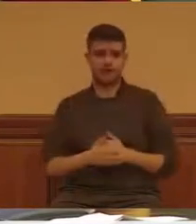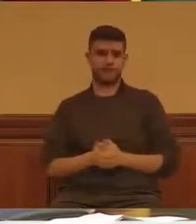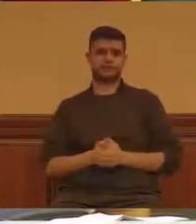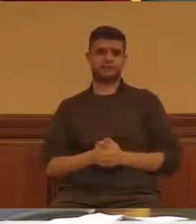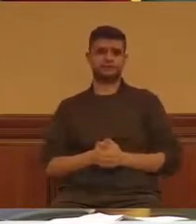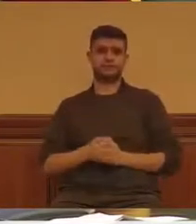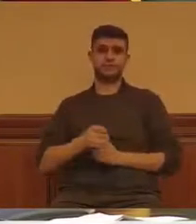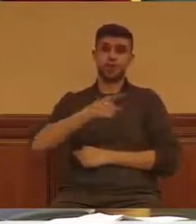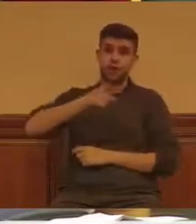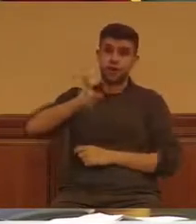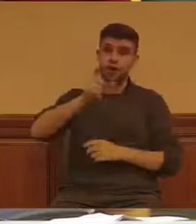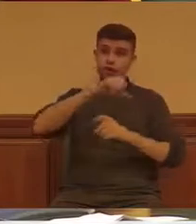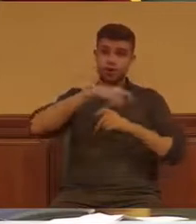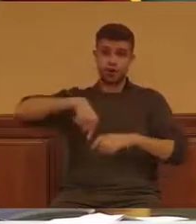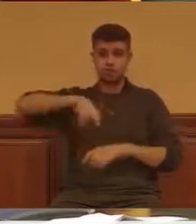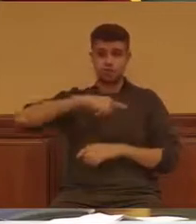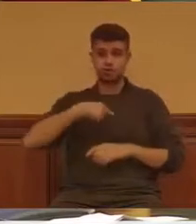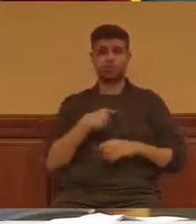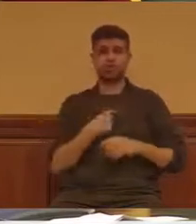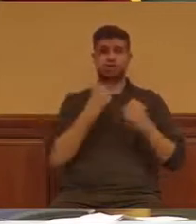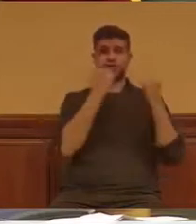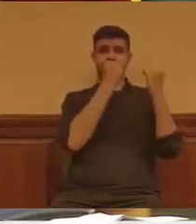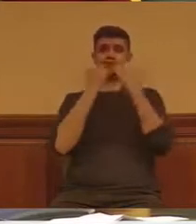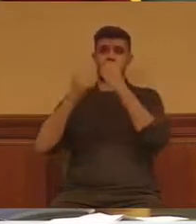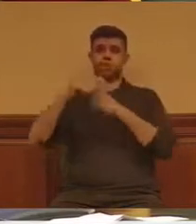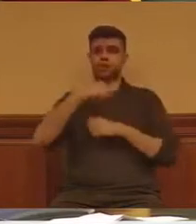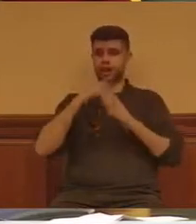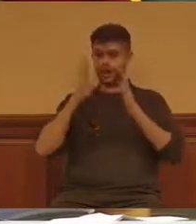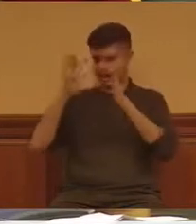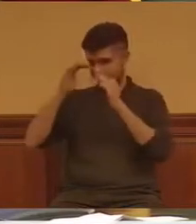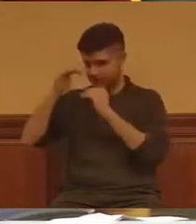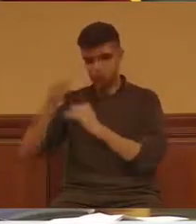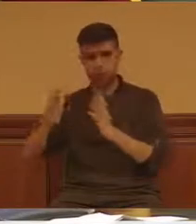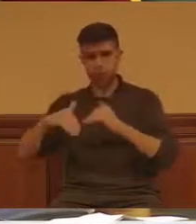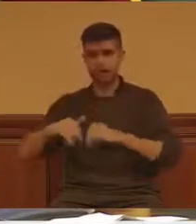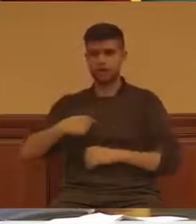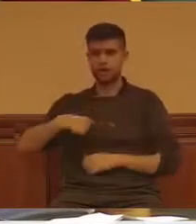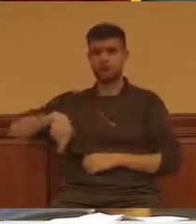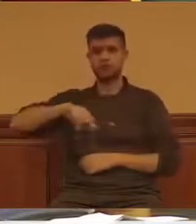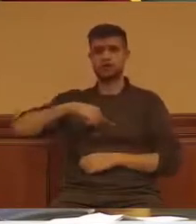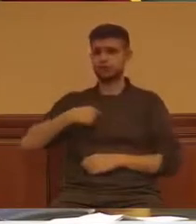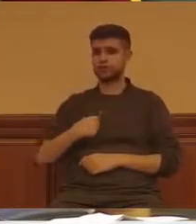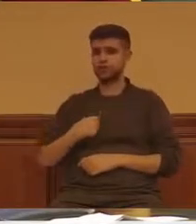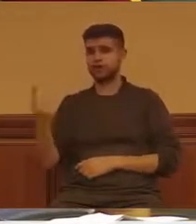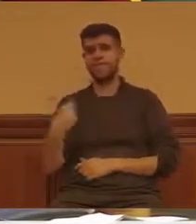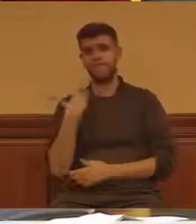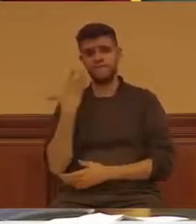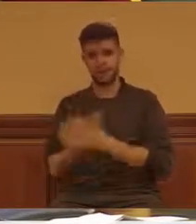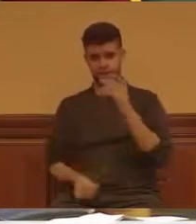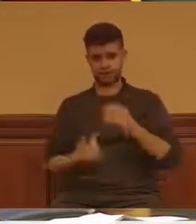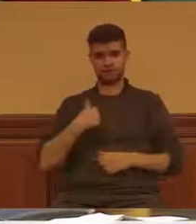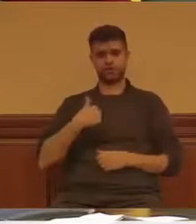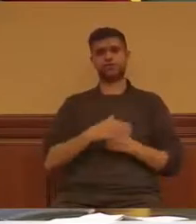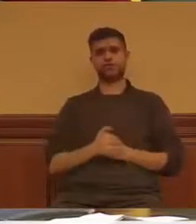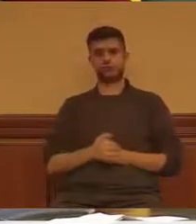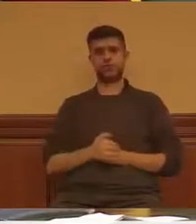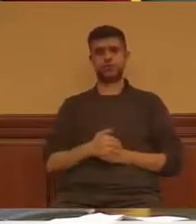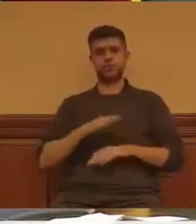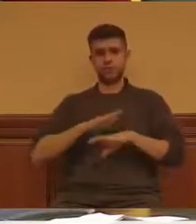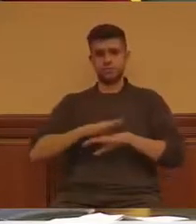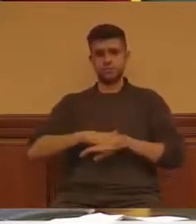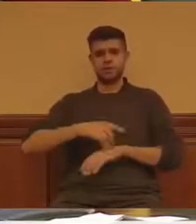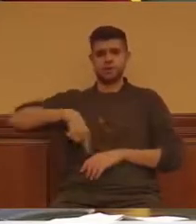fallado a la juventud de nuestro país, no hemos sabido atender sus necesidades y quizás otra condena ejemplarizante sería que nos